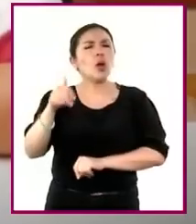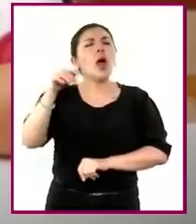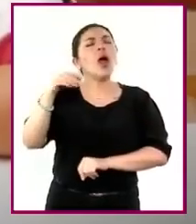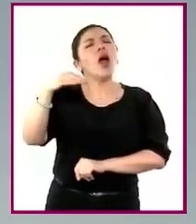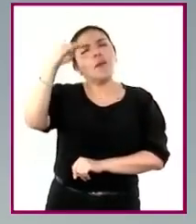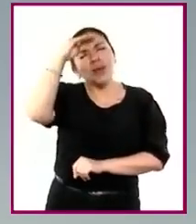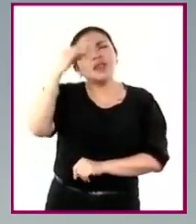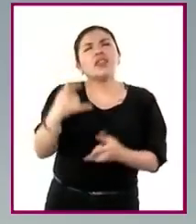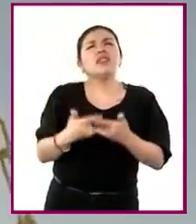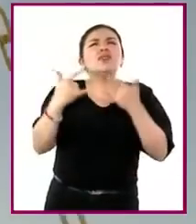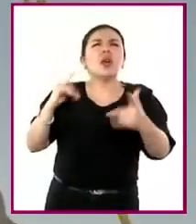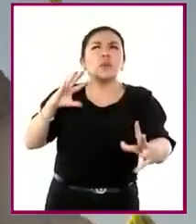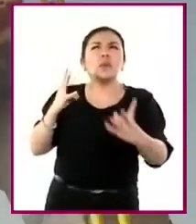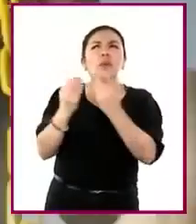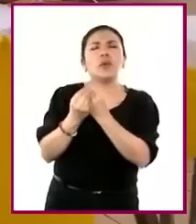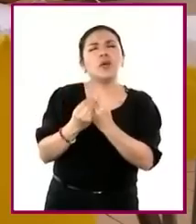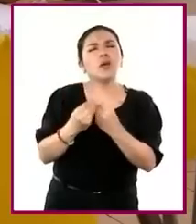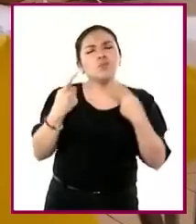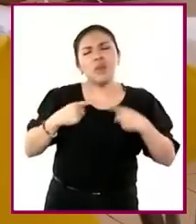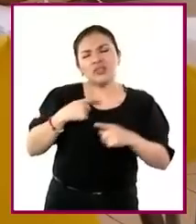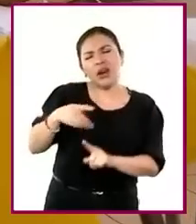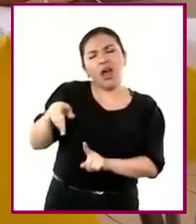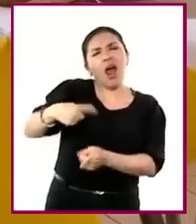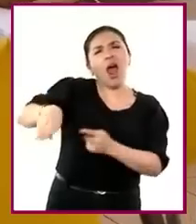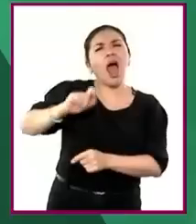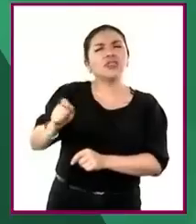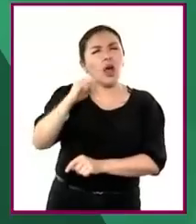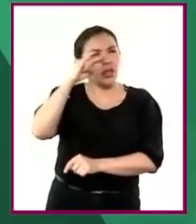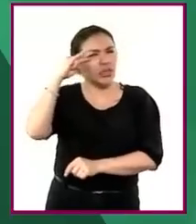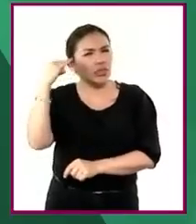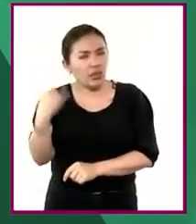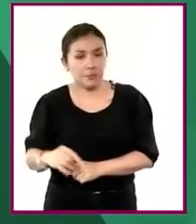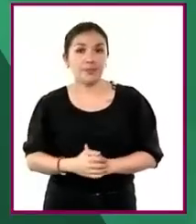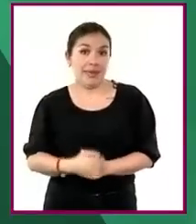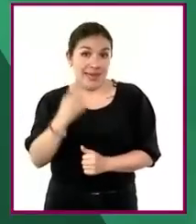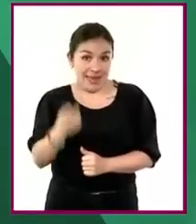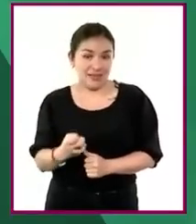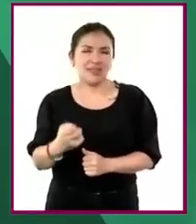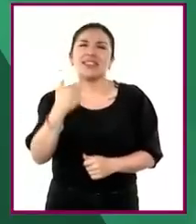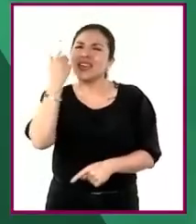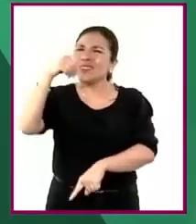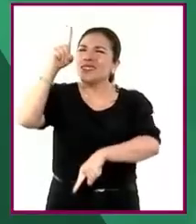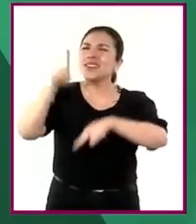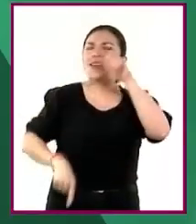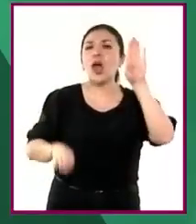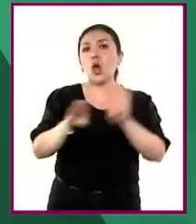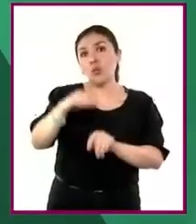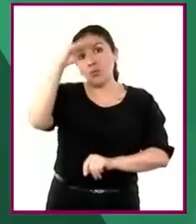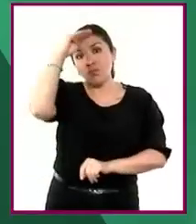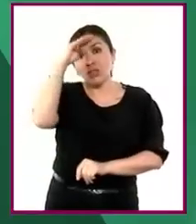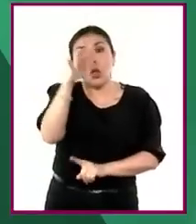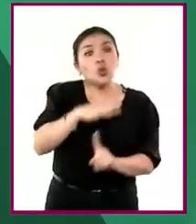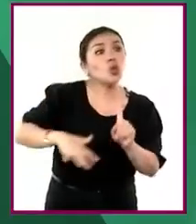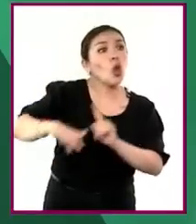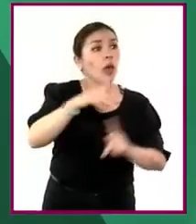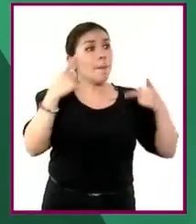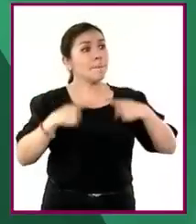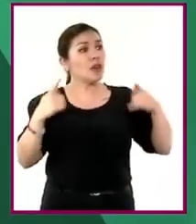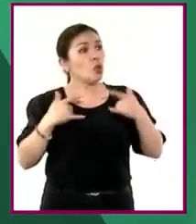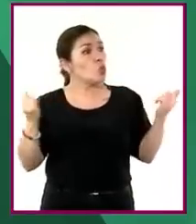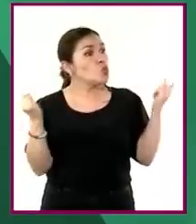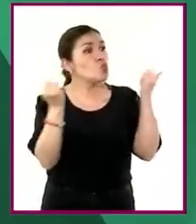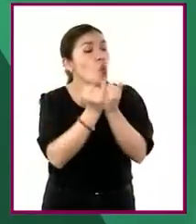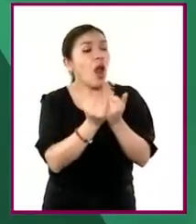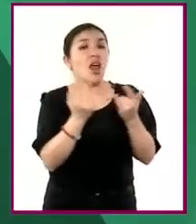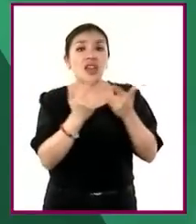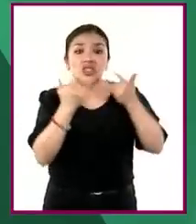no visibilizados en la historia nacional, lo que implica romper con una visión única y homogénea de los